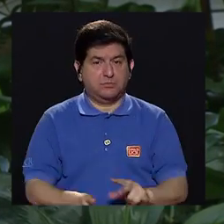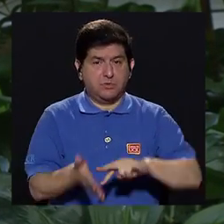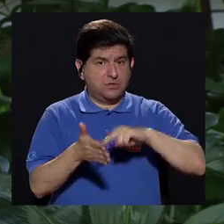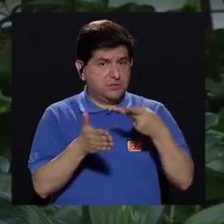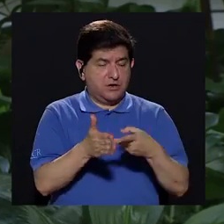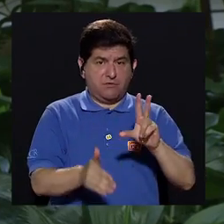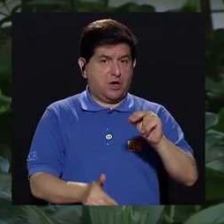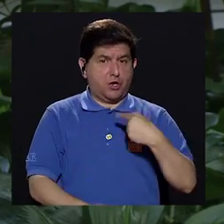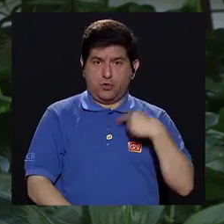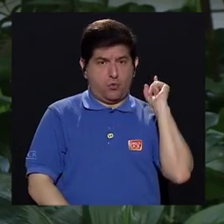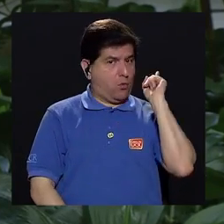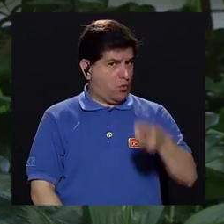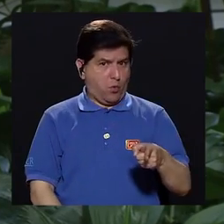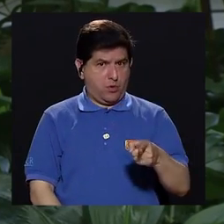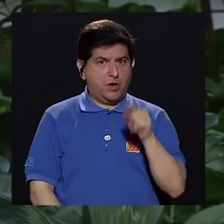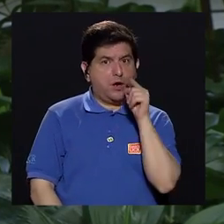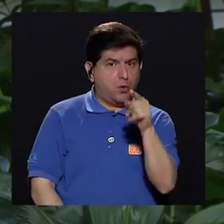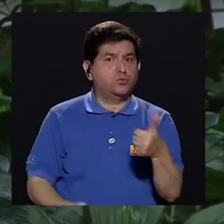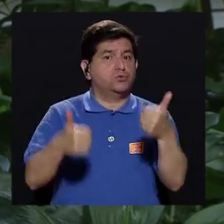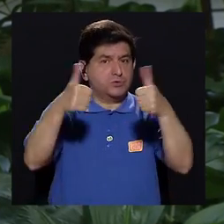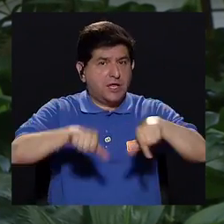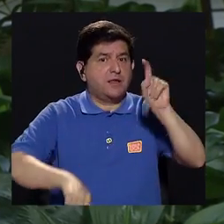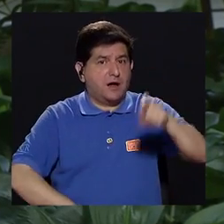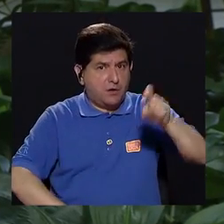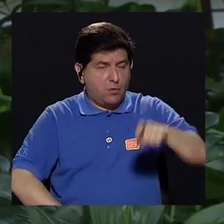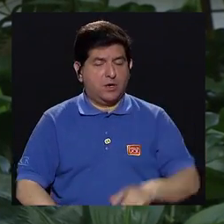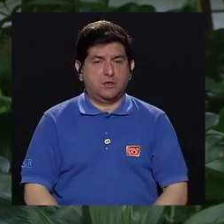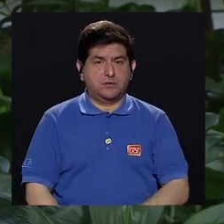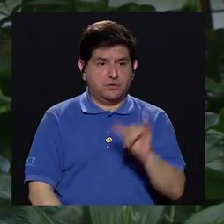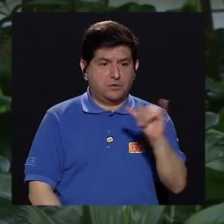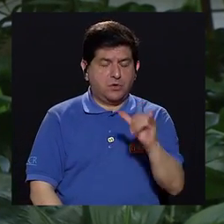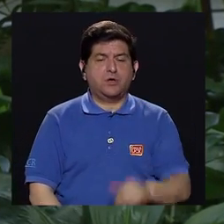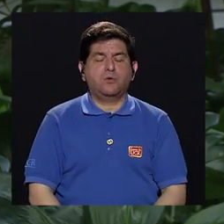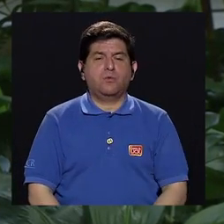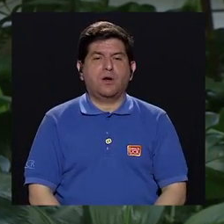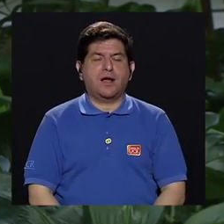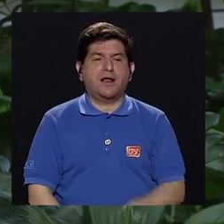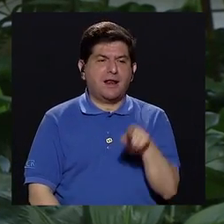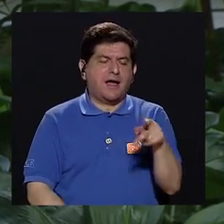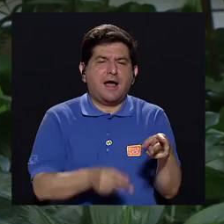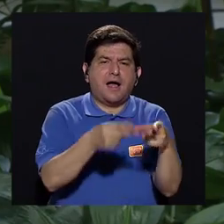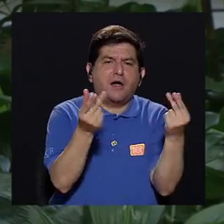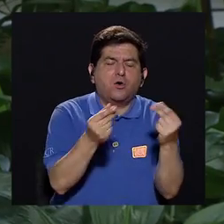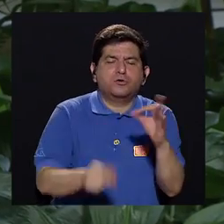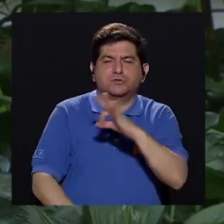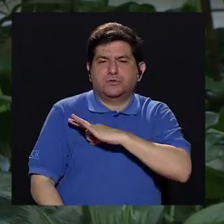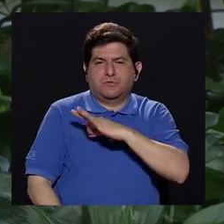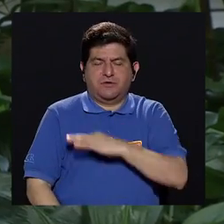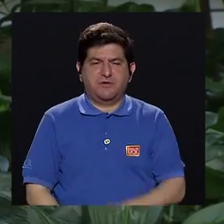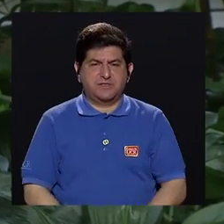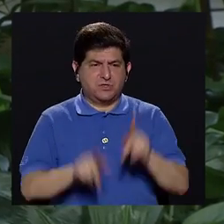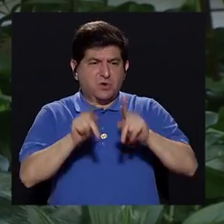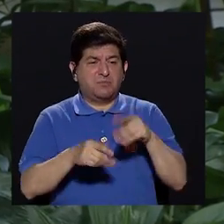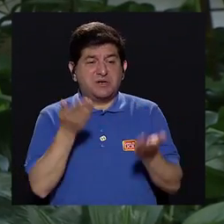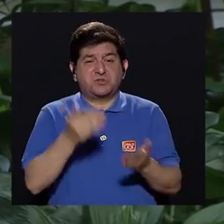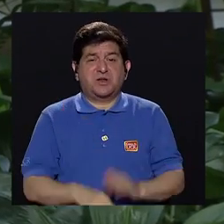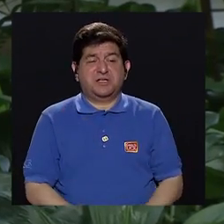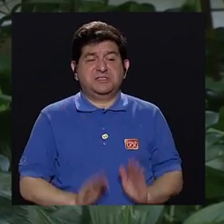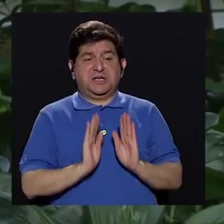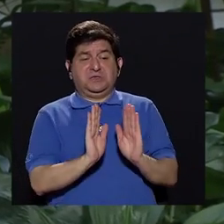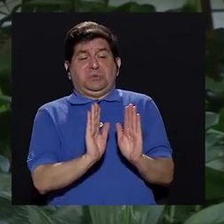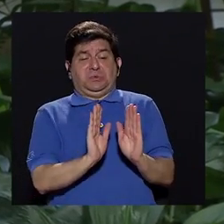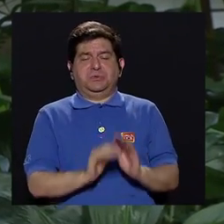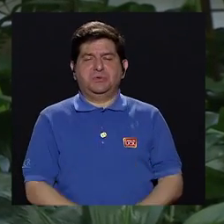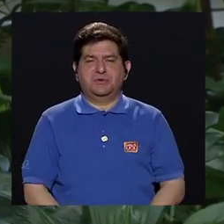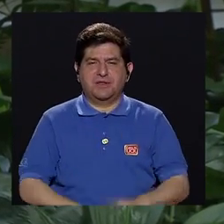estamos hablando no es lo que yo imponga es lo que usted esté de acuerdo y también hay que ver costo-beneficio si más bien la persona se va a inhibir entonces